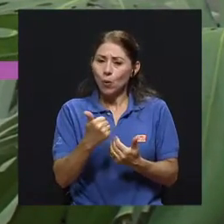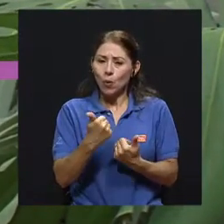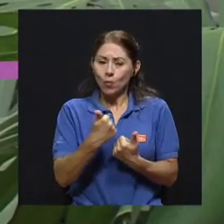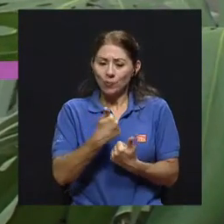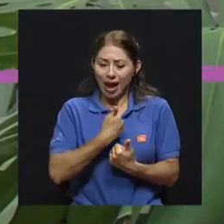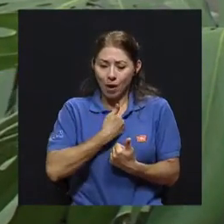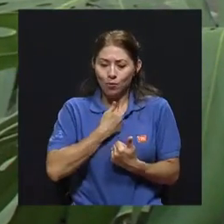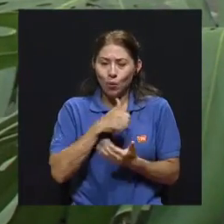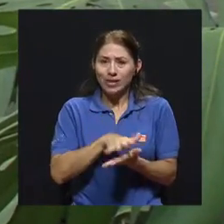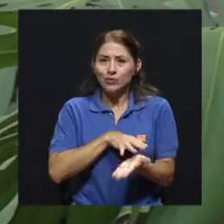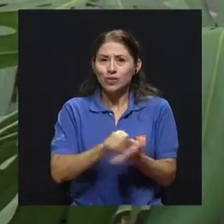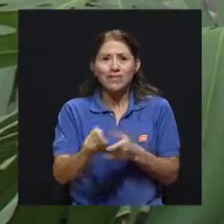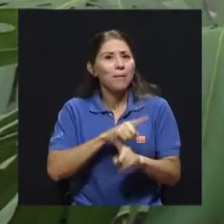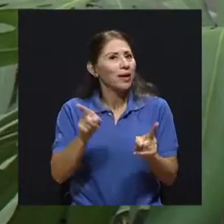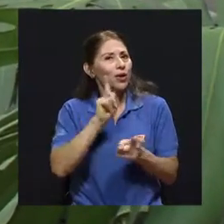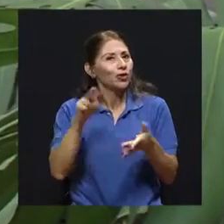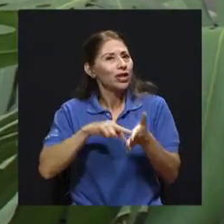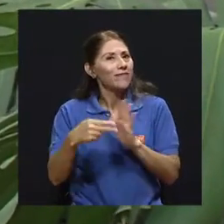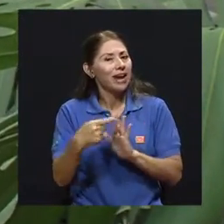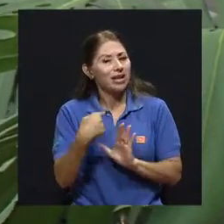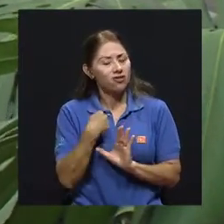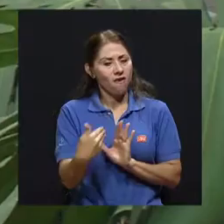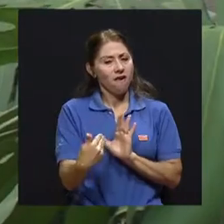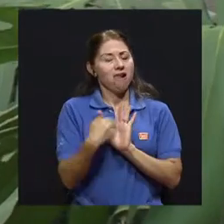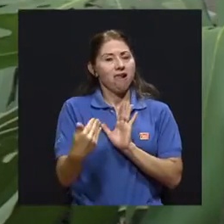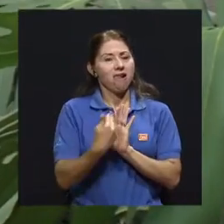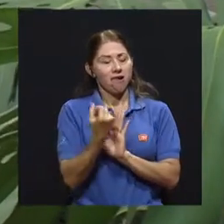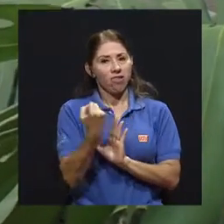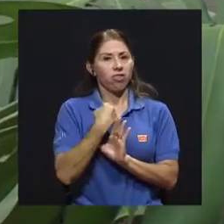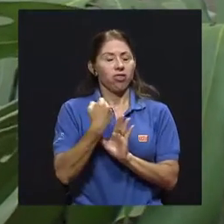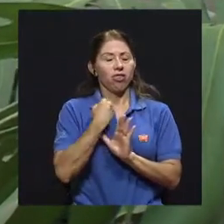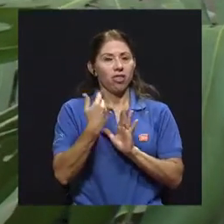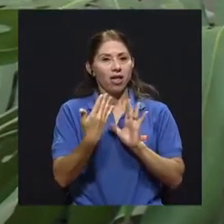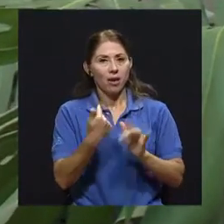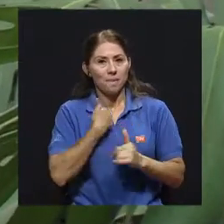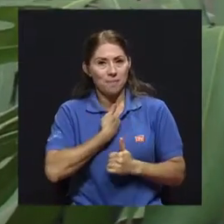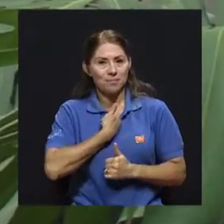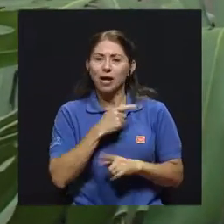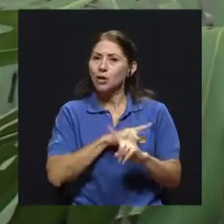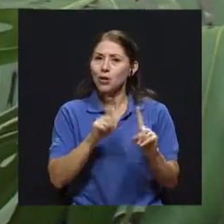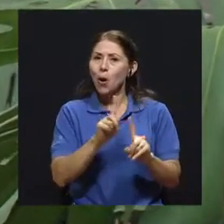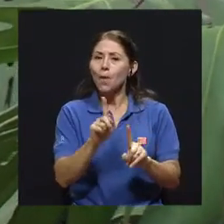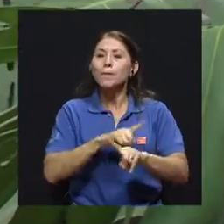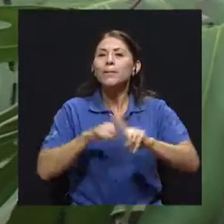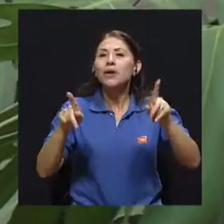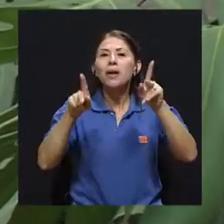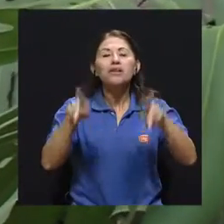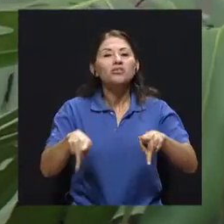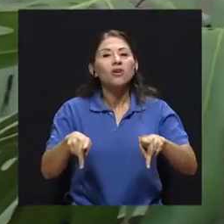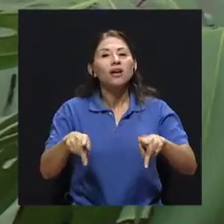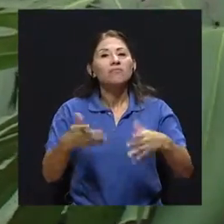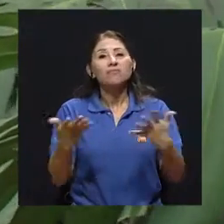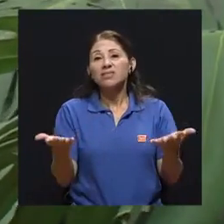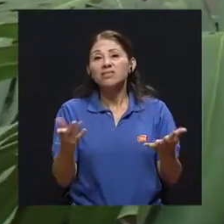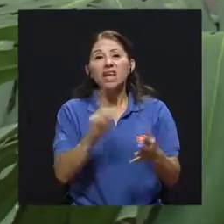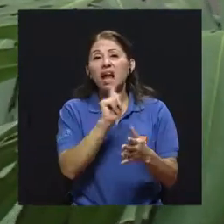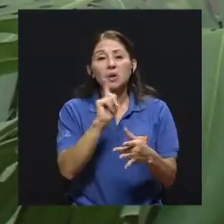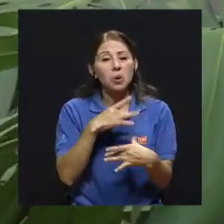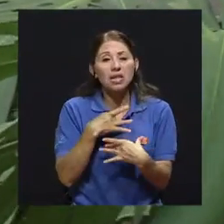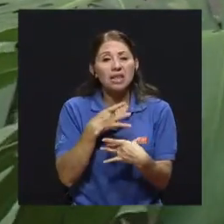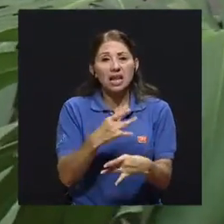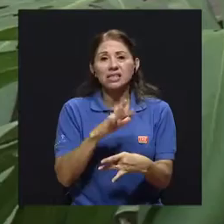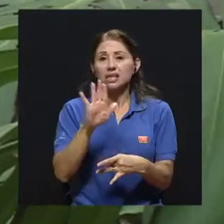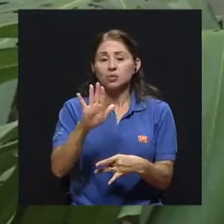autodestructiva no en el sentido que es autolesiva, ¿verdad? Físicamente, pero en términos del descuido, del desocuparse,